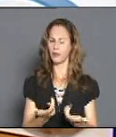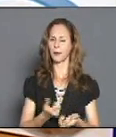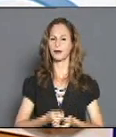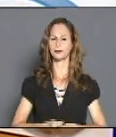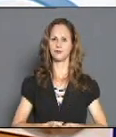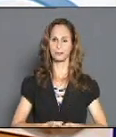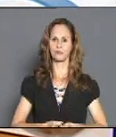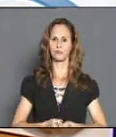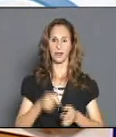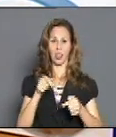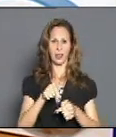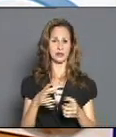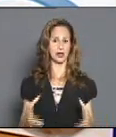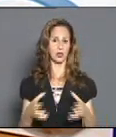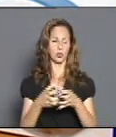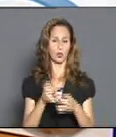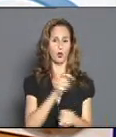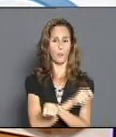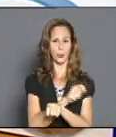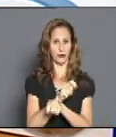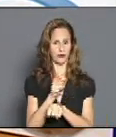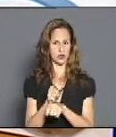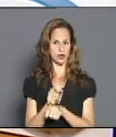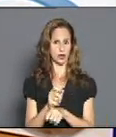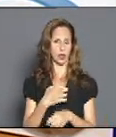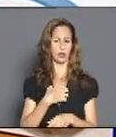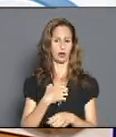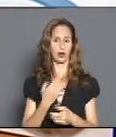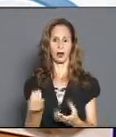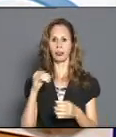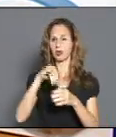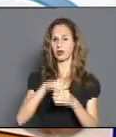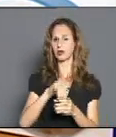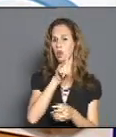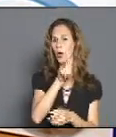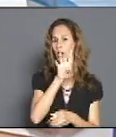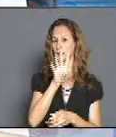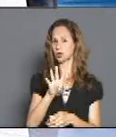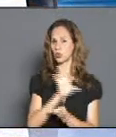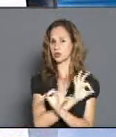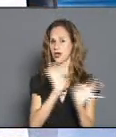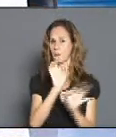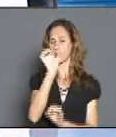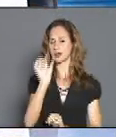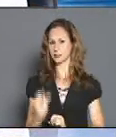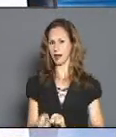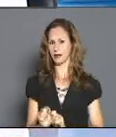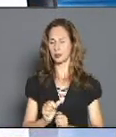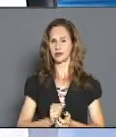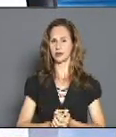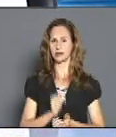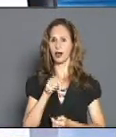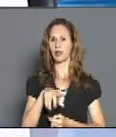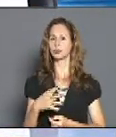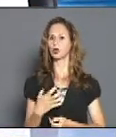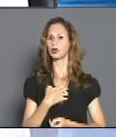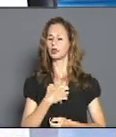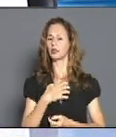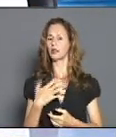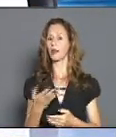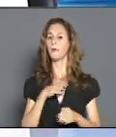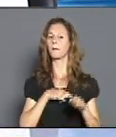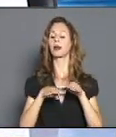Este claustro de profesores, propiamente dicho, está conformado por 14 especialistas, los cuales tienen una alta